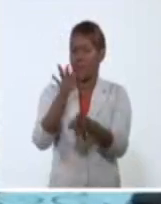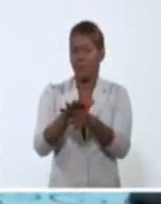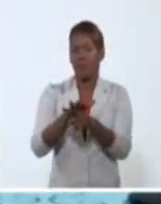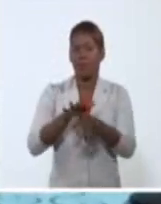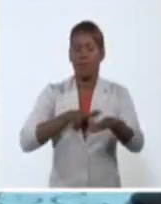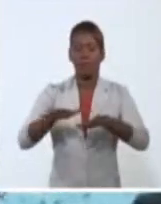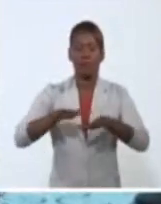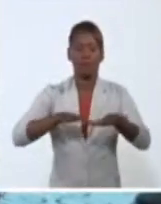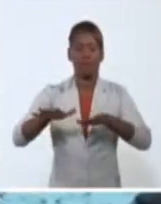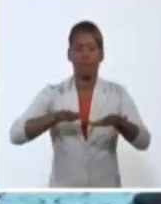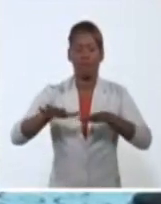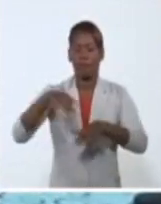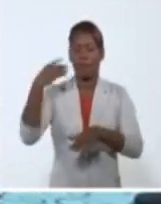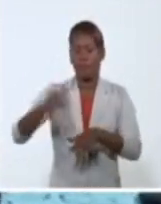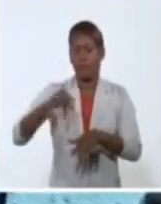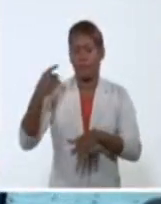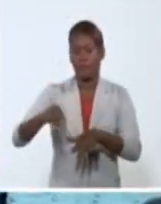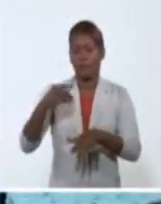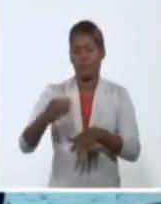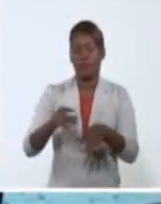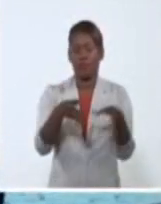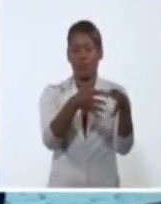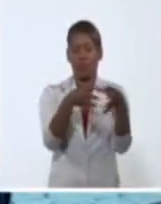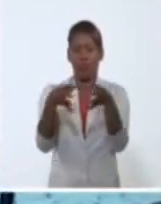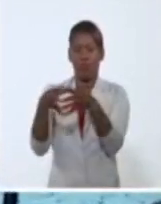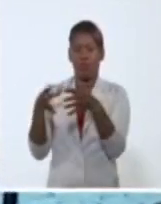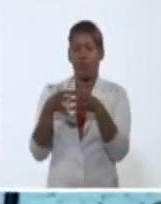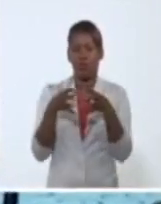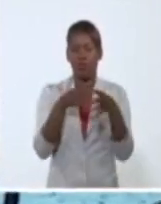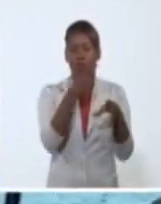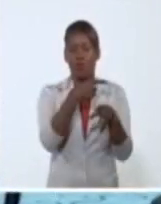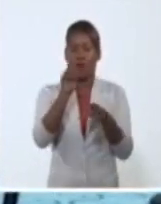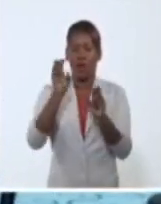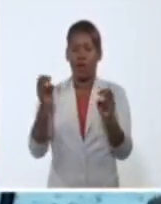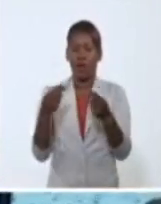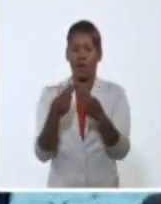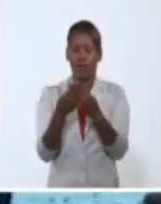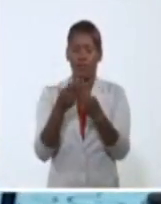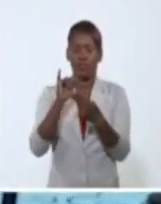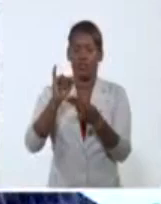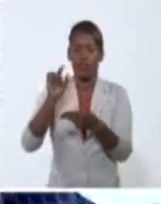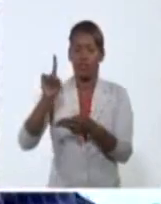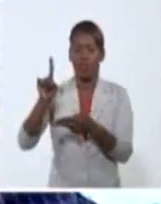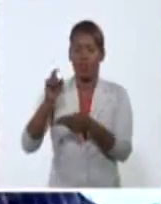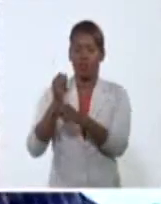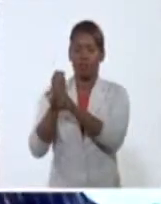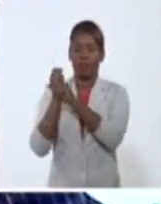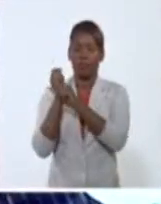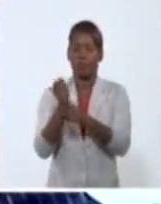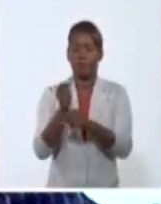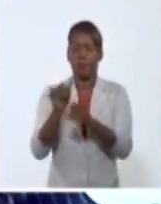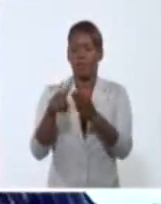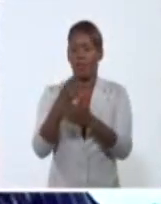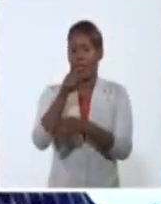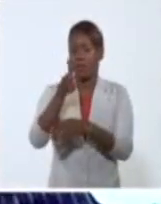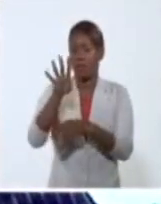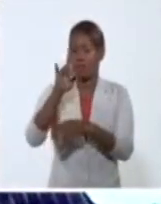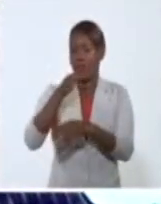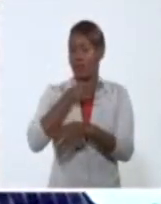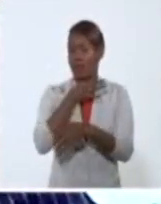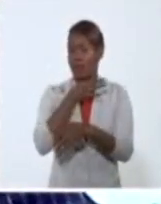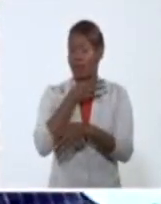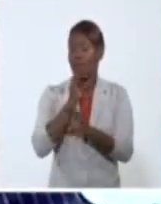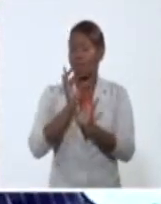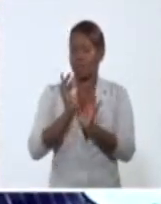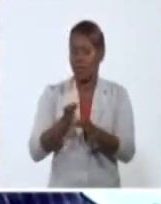entrenamientos de todos los equipos que van a participar en la Serie 61 de béisbol. El 14 de enero, precisamente el